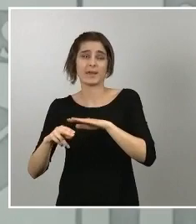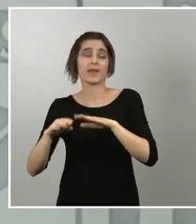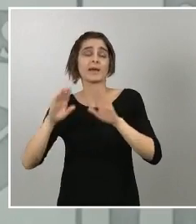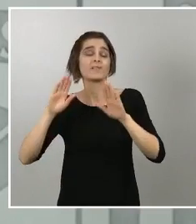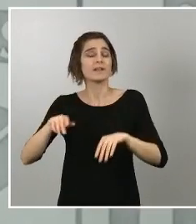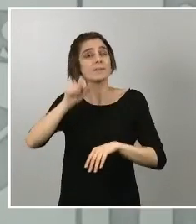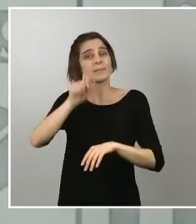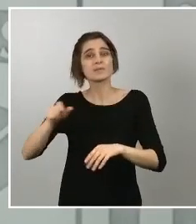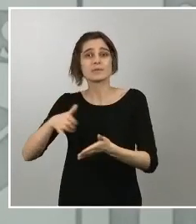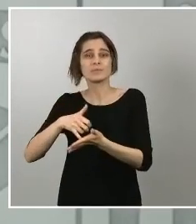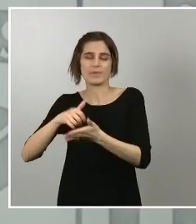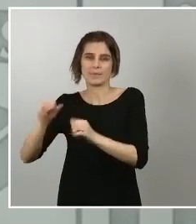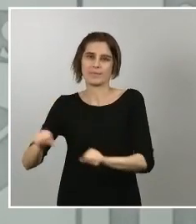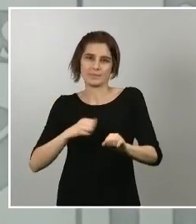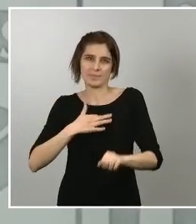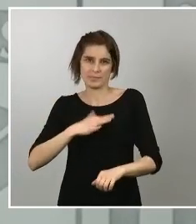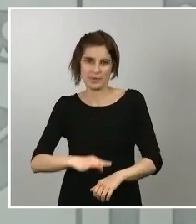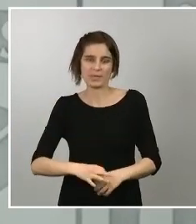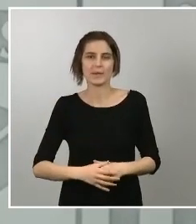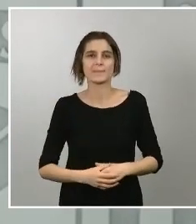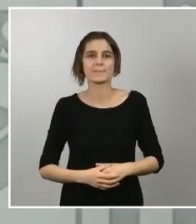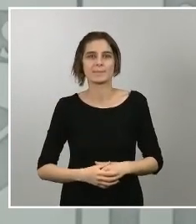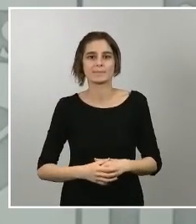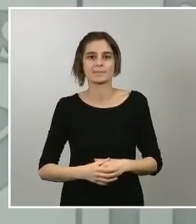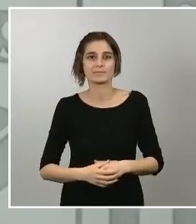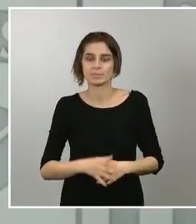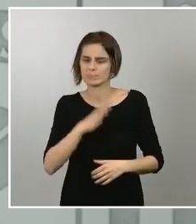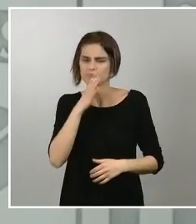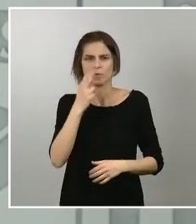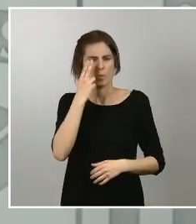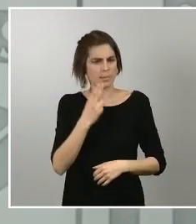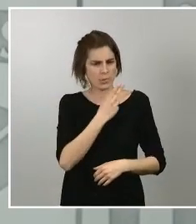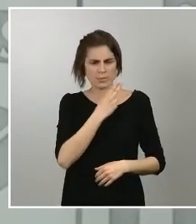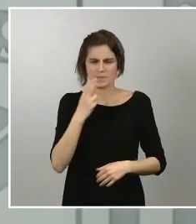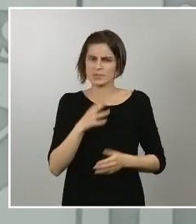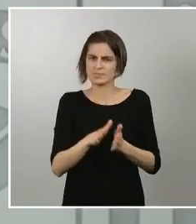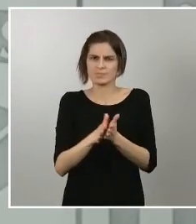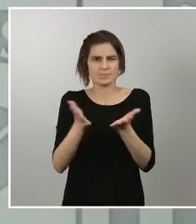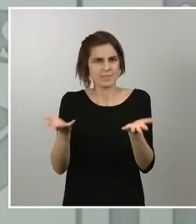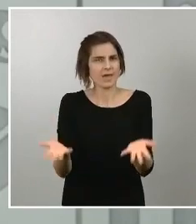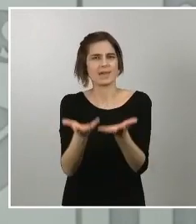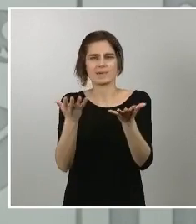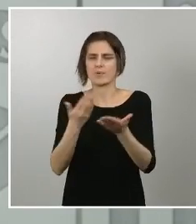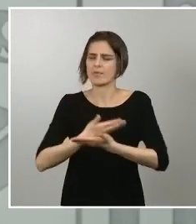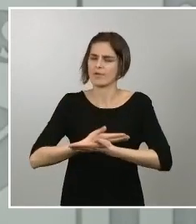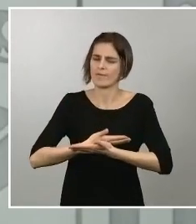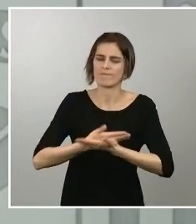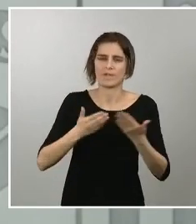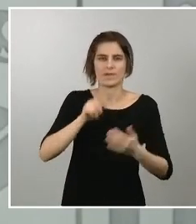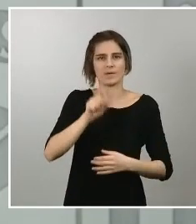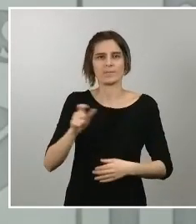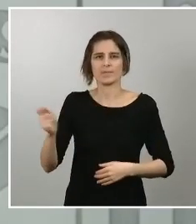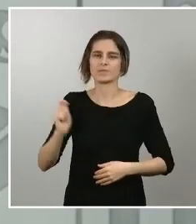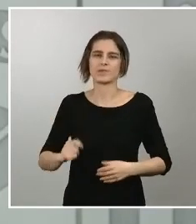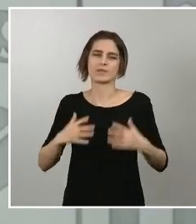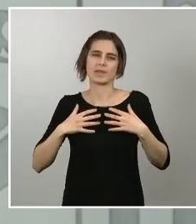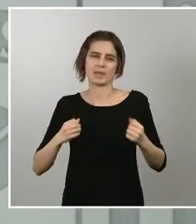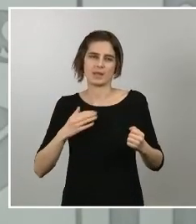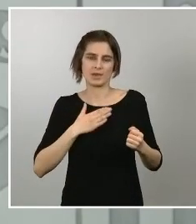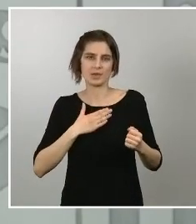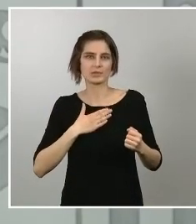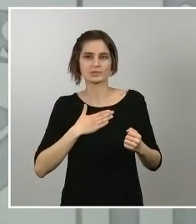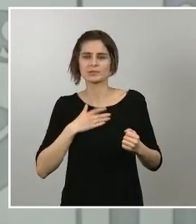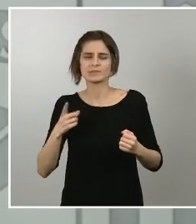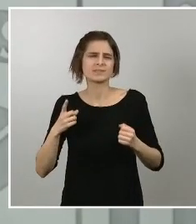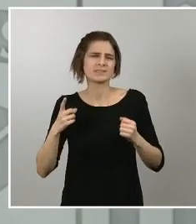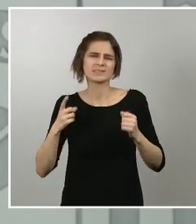nuestro compromiso nuestro ánimo y toda nuestra clase de confianza en nuestros profesionales sanitarios que están dando lo mejor de sí